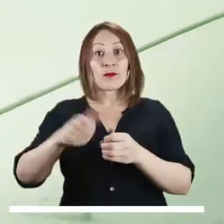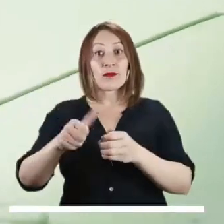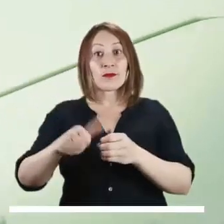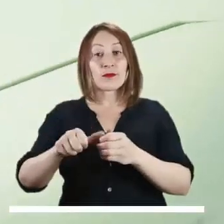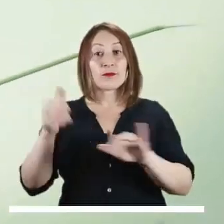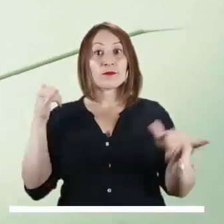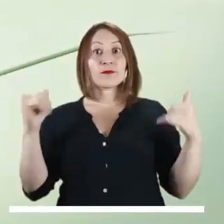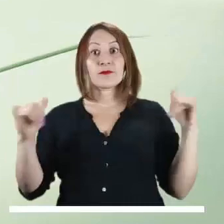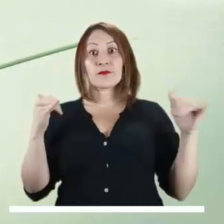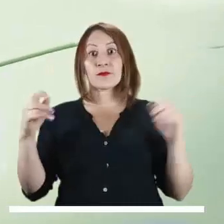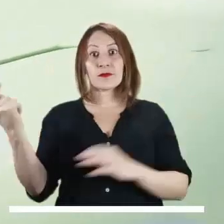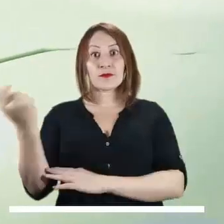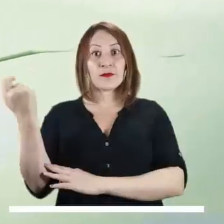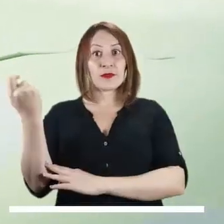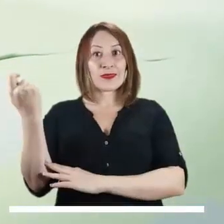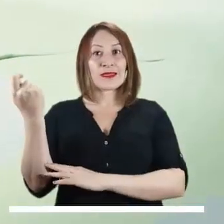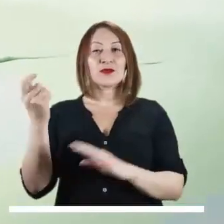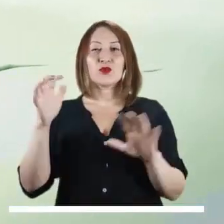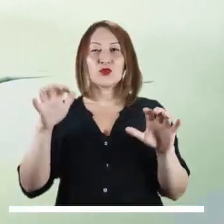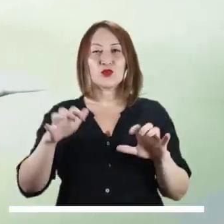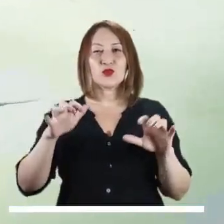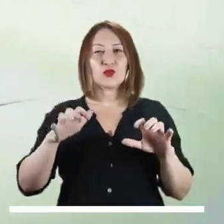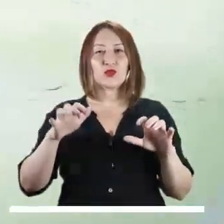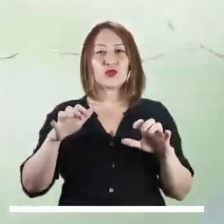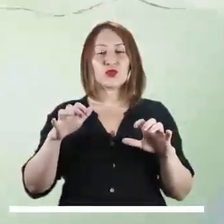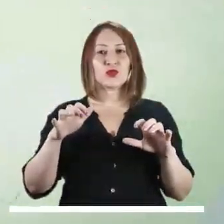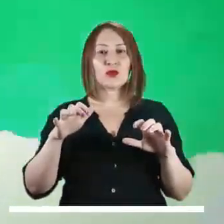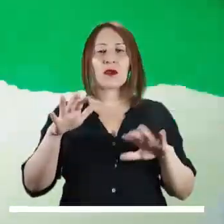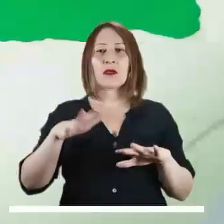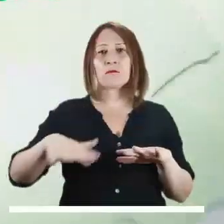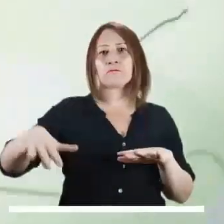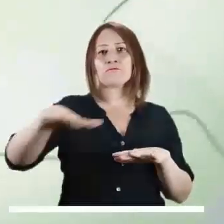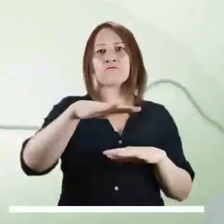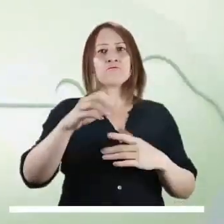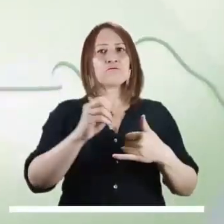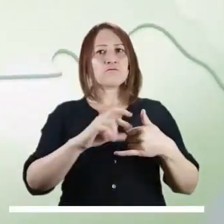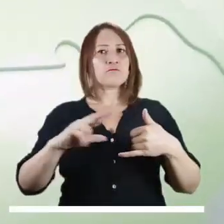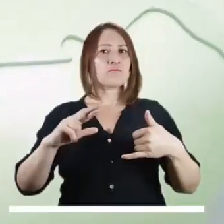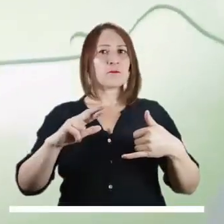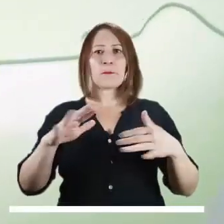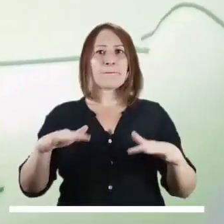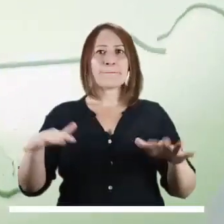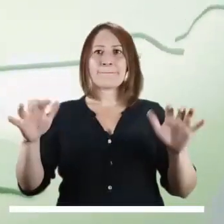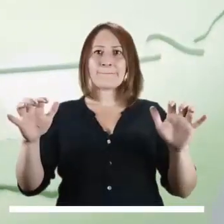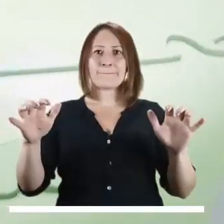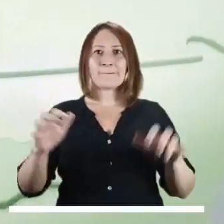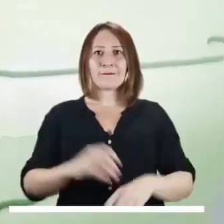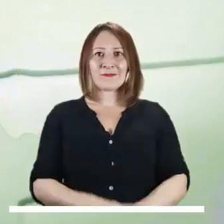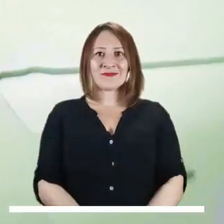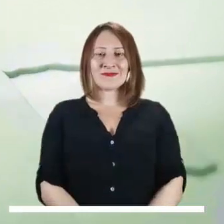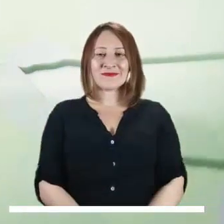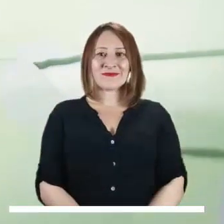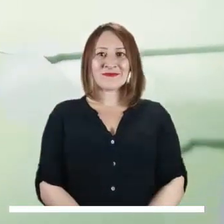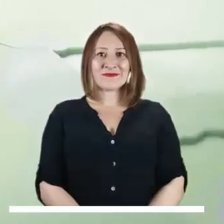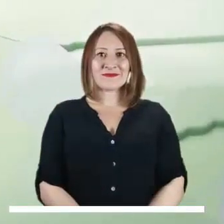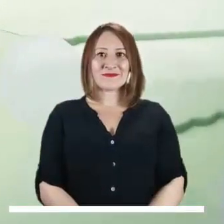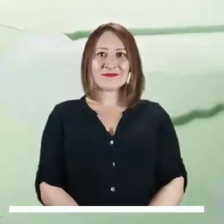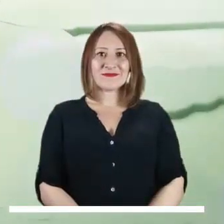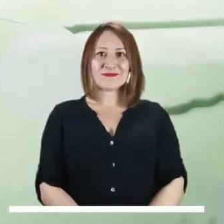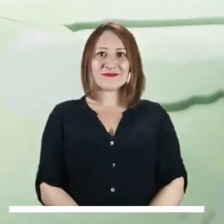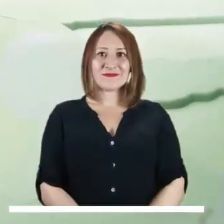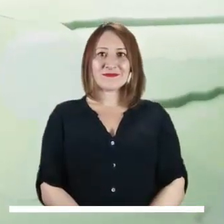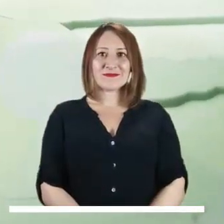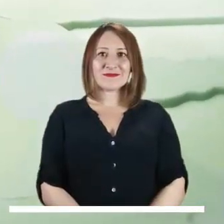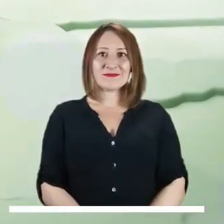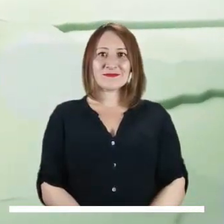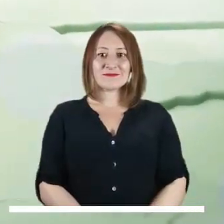secas. Según los pronósticos en los pie de montes de Arauca, Casanare y Meca, se calculan lluvias puntuales, mientras que en el resto